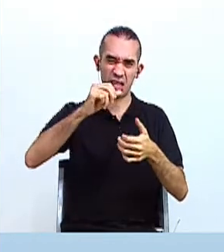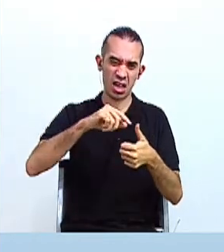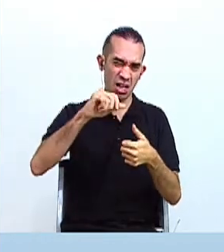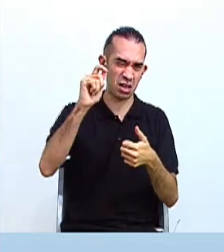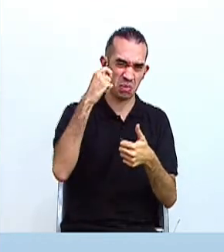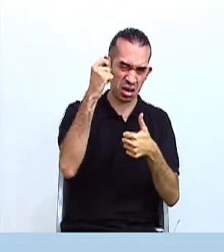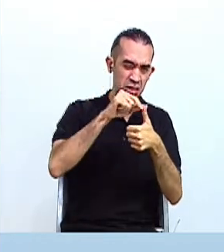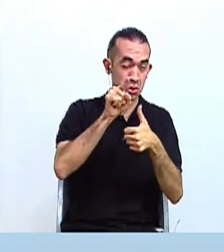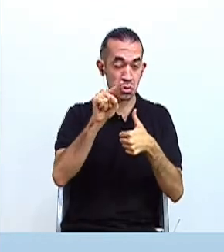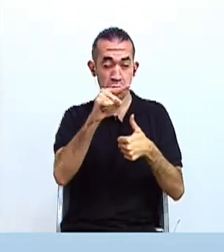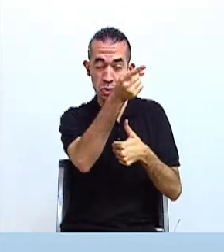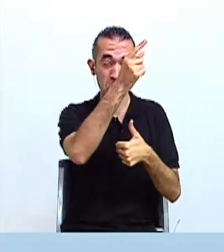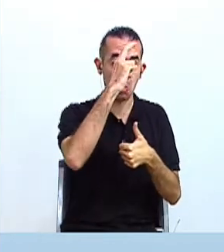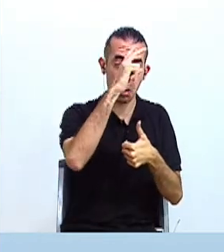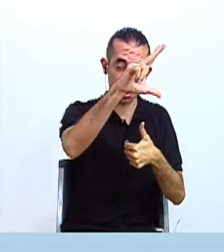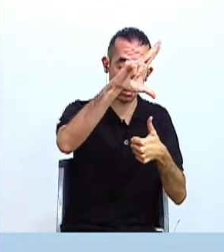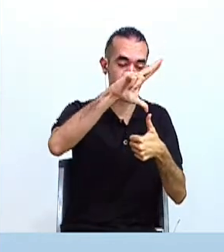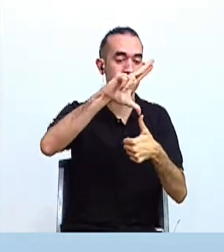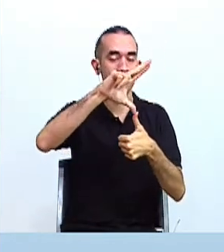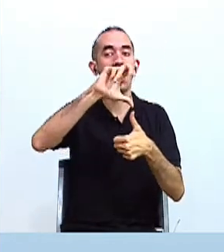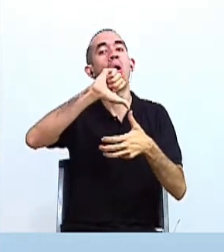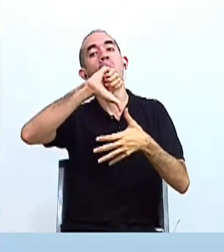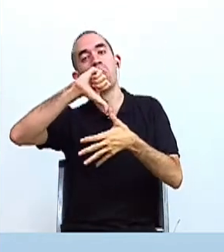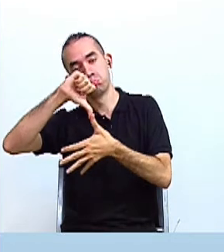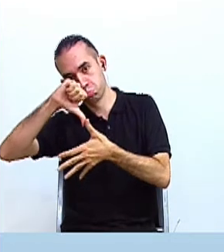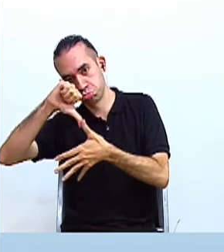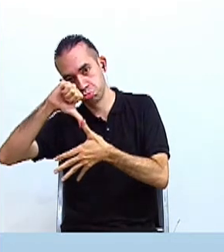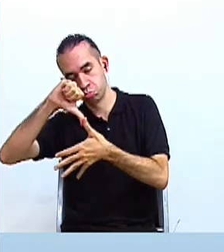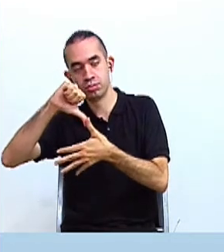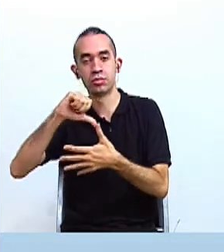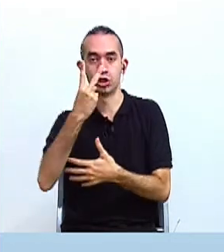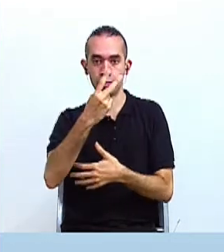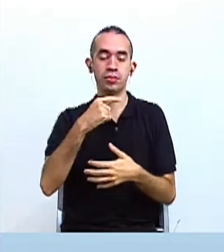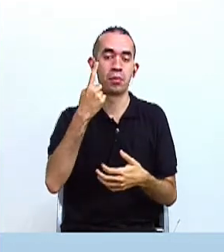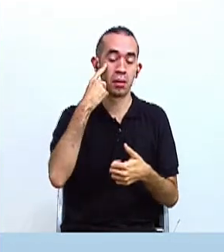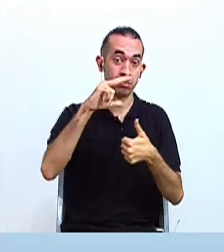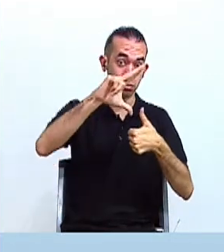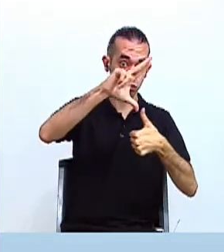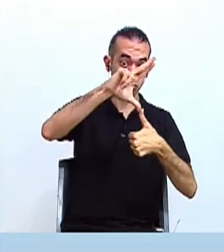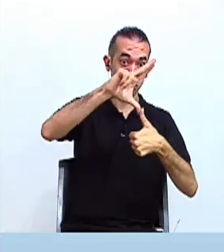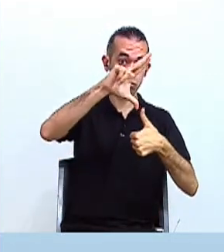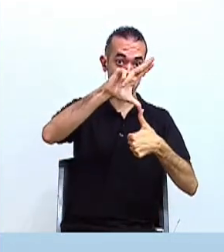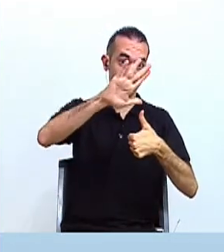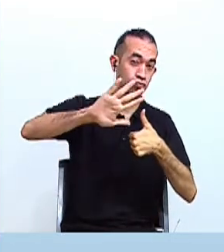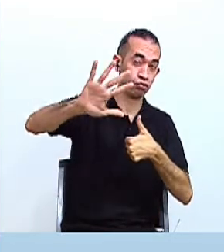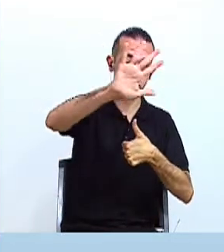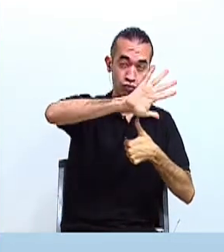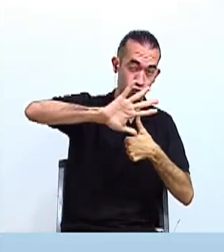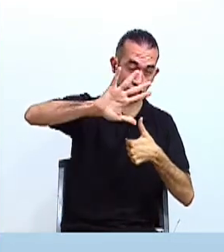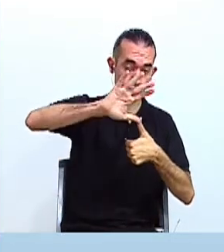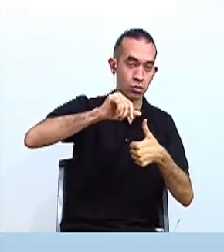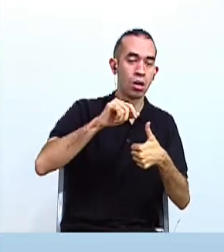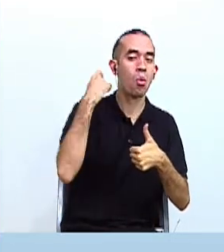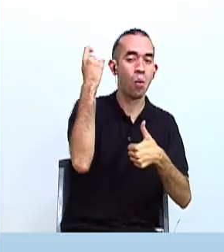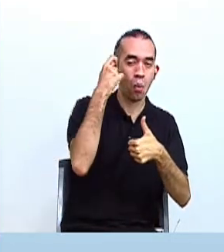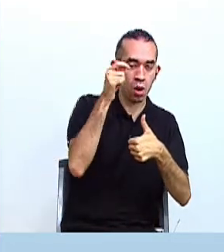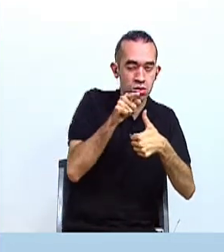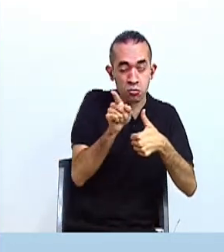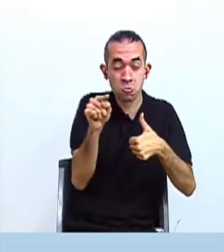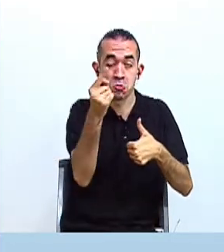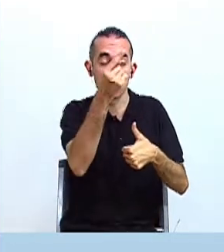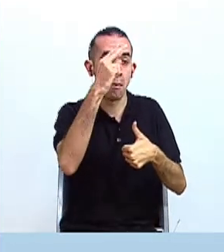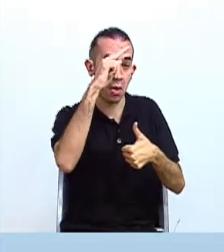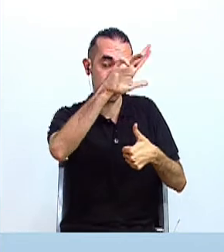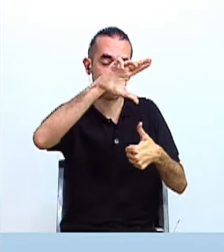sudamericana. Como podemos apreciar, el área mesoamericana influyó sensiblemente en la región que vamos a